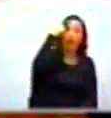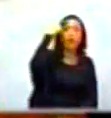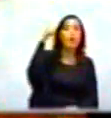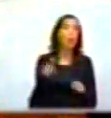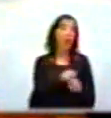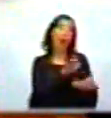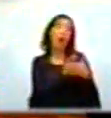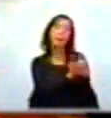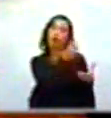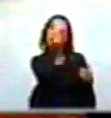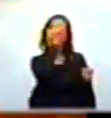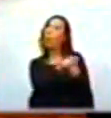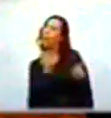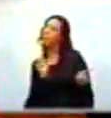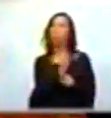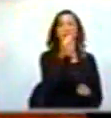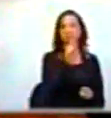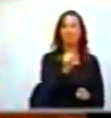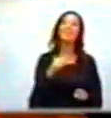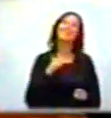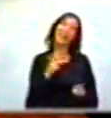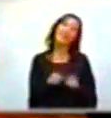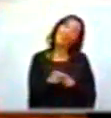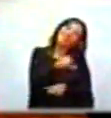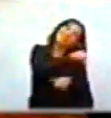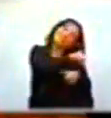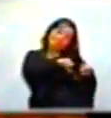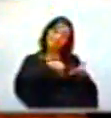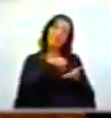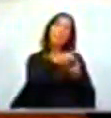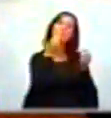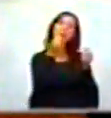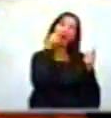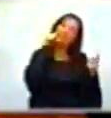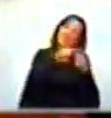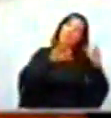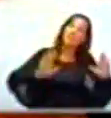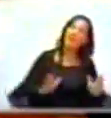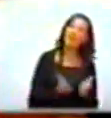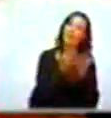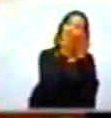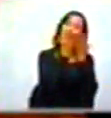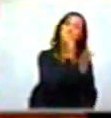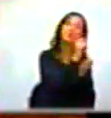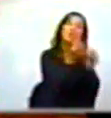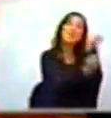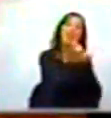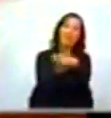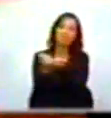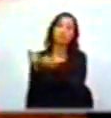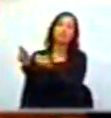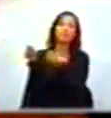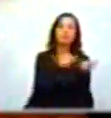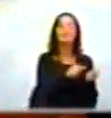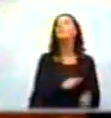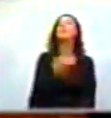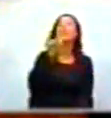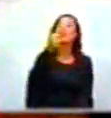sus amigos y que en algo les contribuye para el beneficio y para el éxito de sus negocios. 10